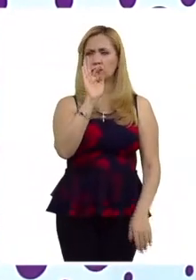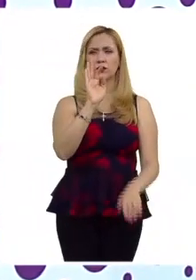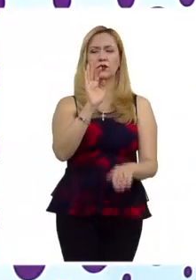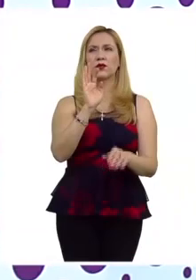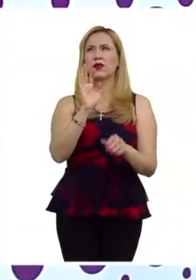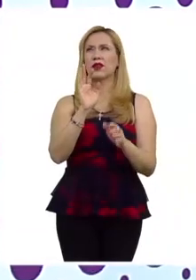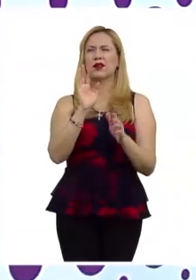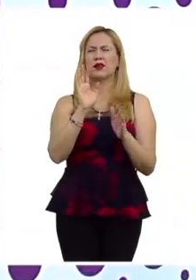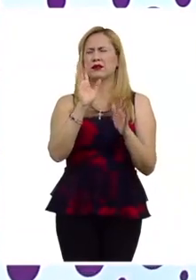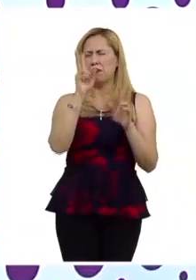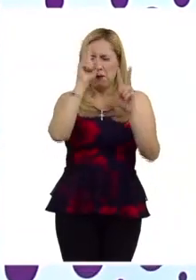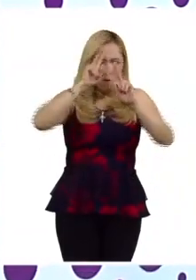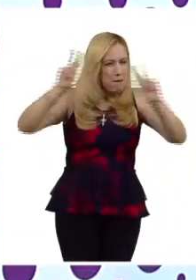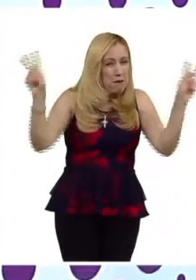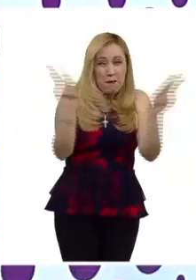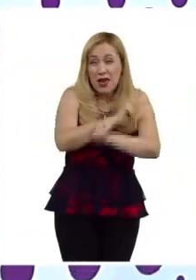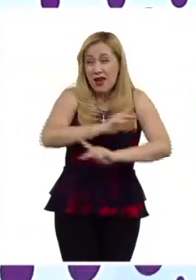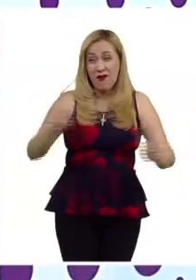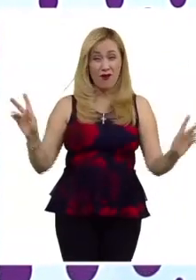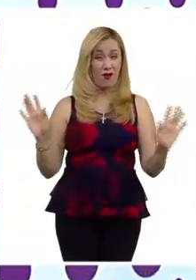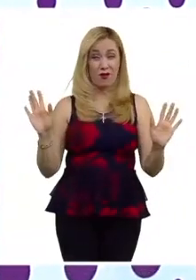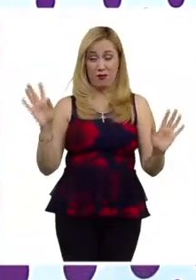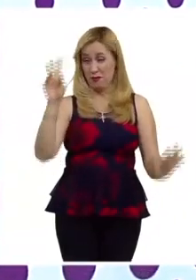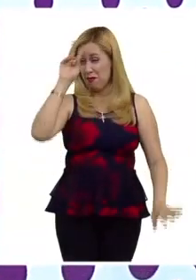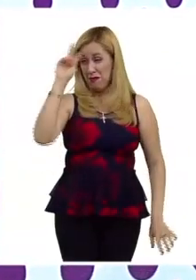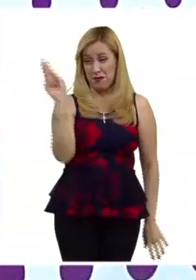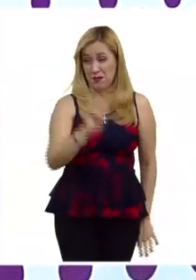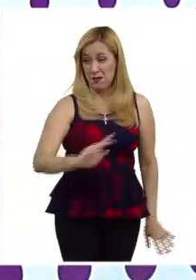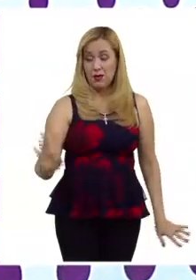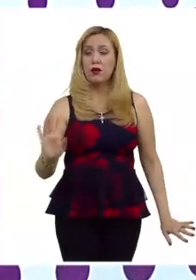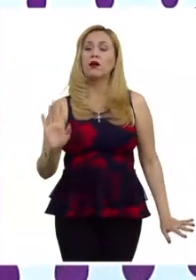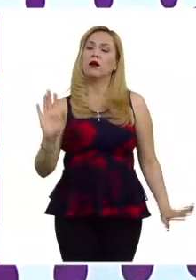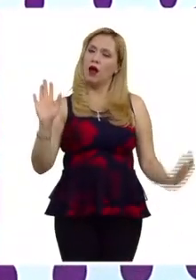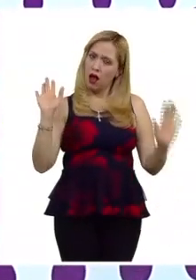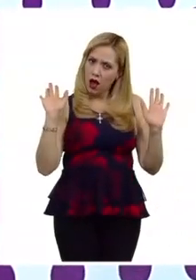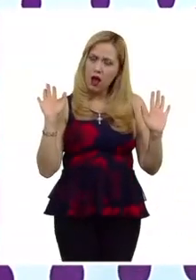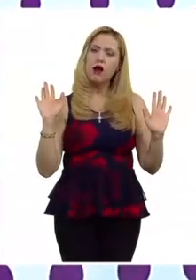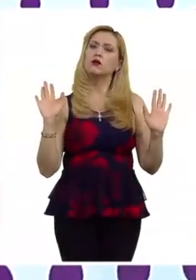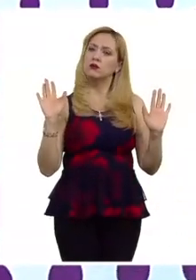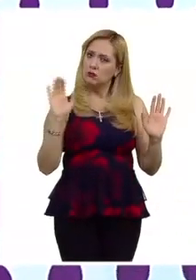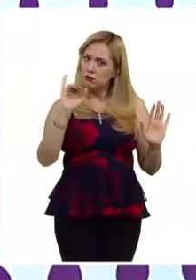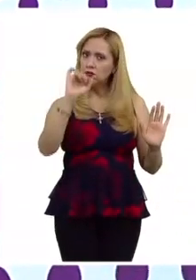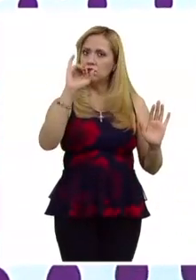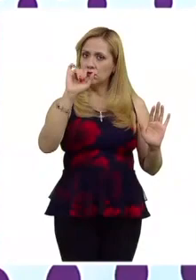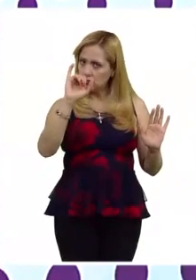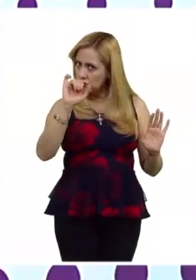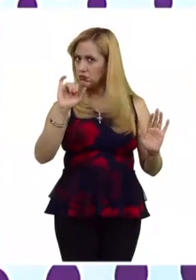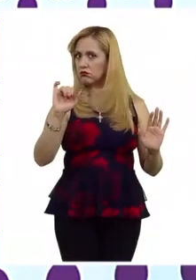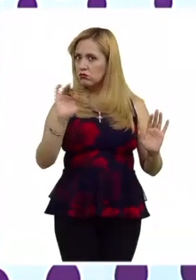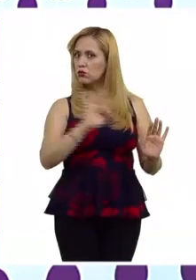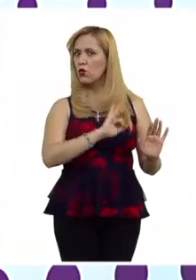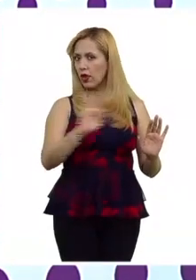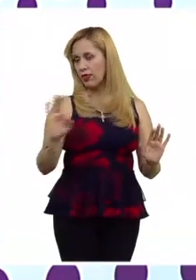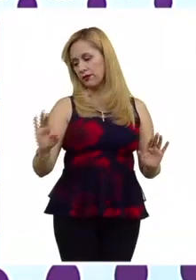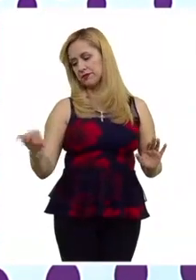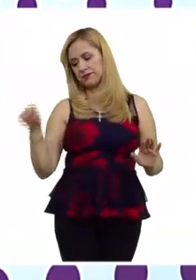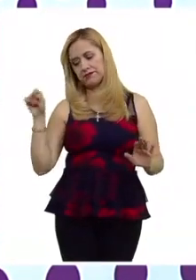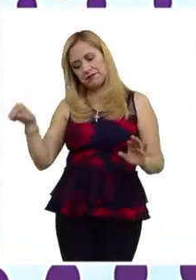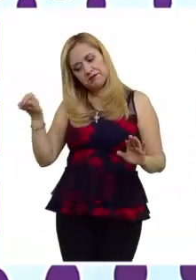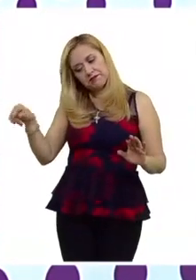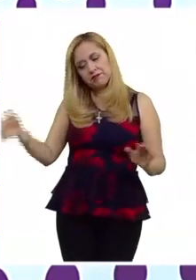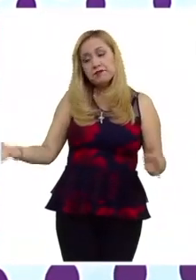extremas es cuando se permite o se permitiría o sería legítimo que se